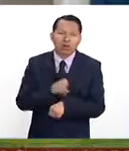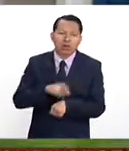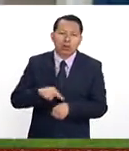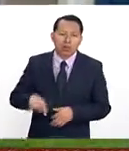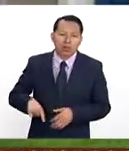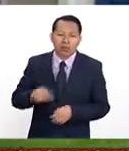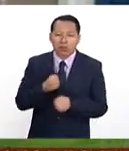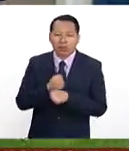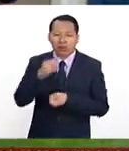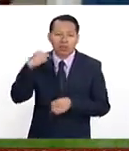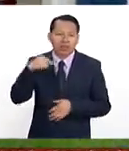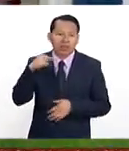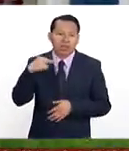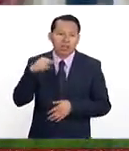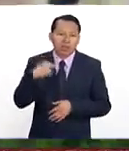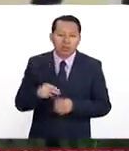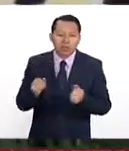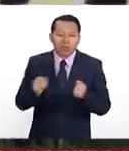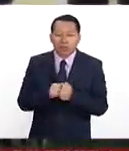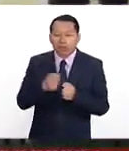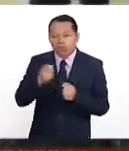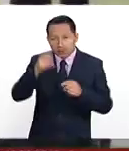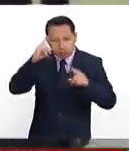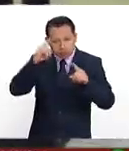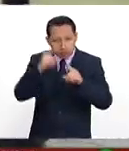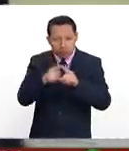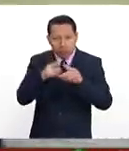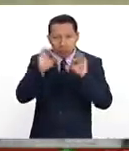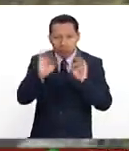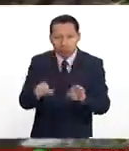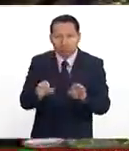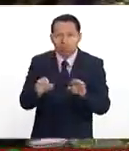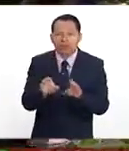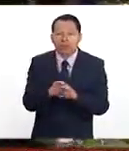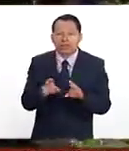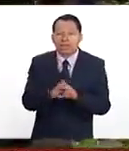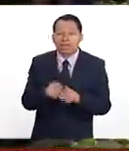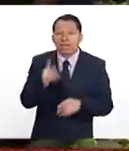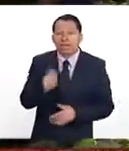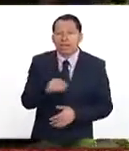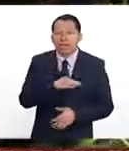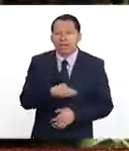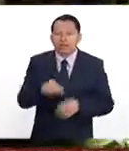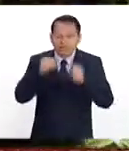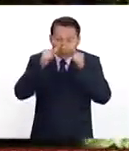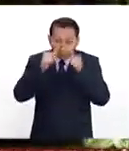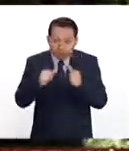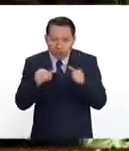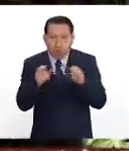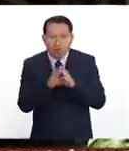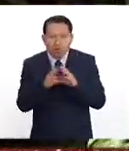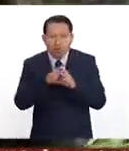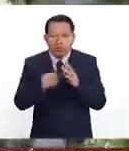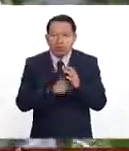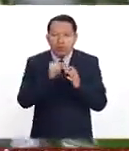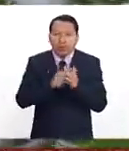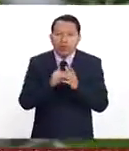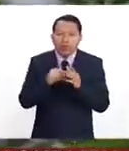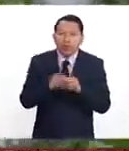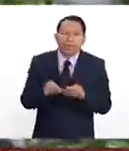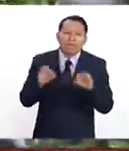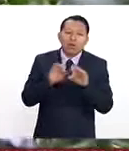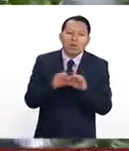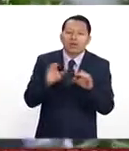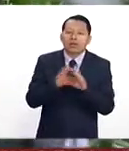gobierno del estado de Veracruz con ese firme propósito, con el propósito de atender una zona de influencia